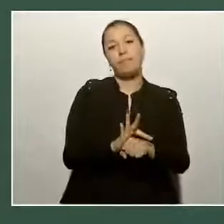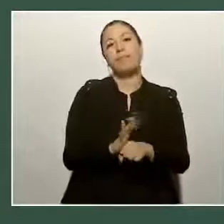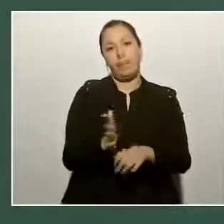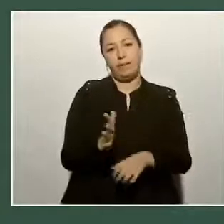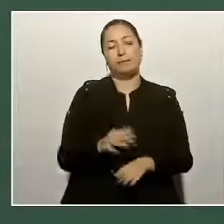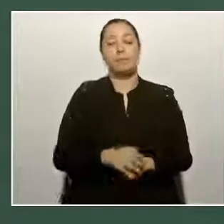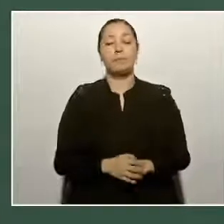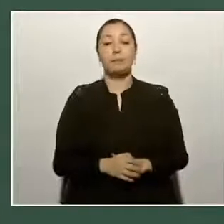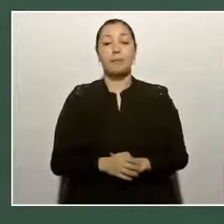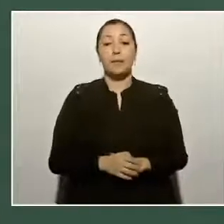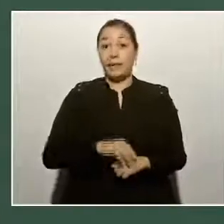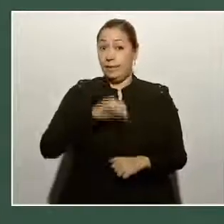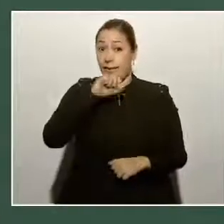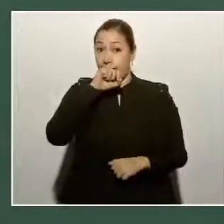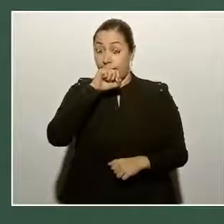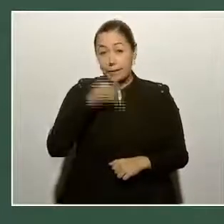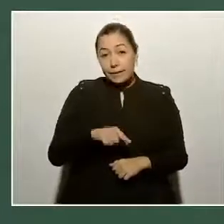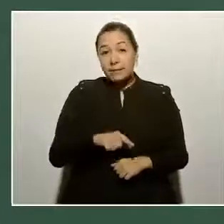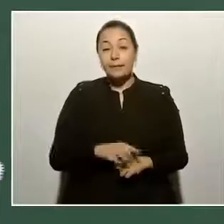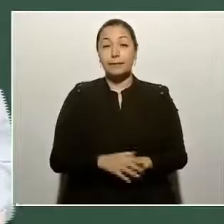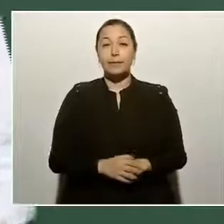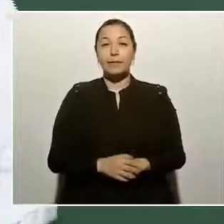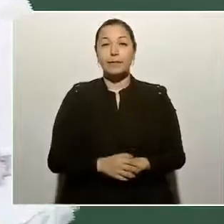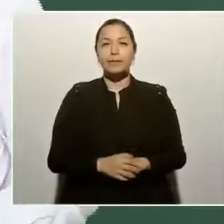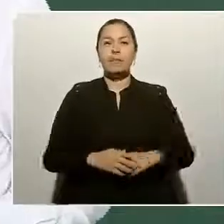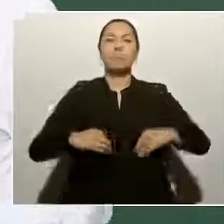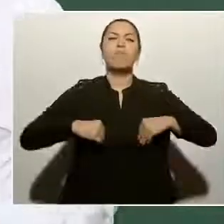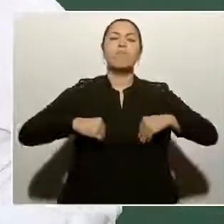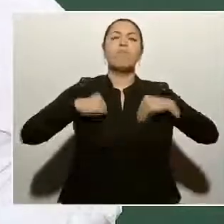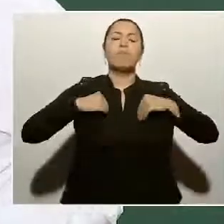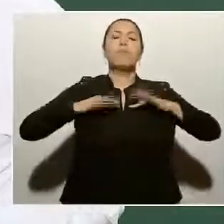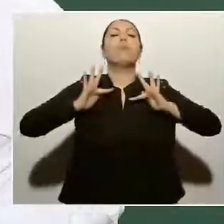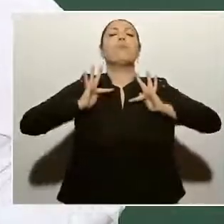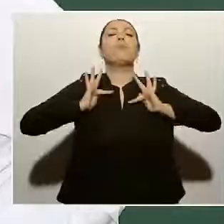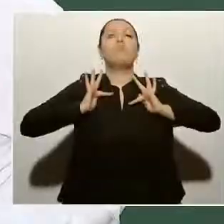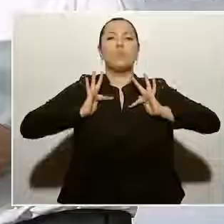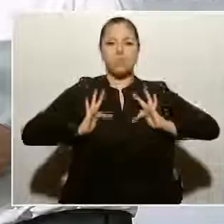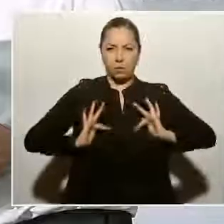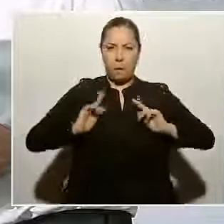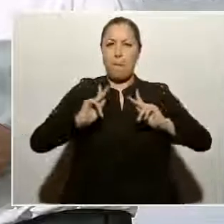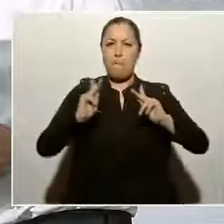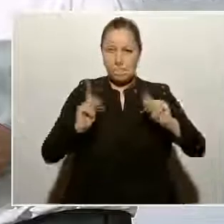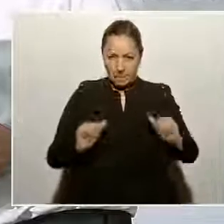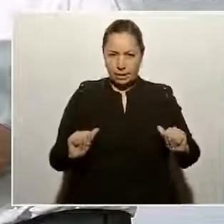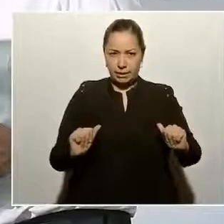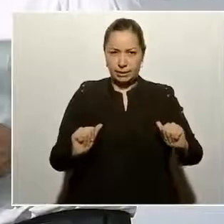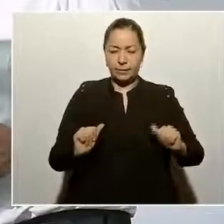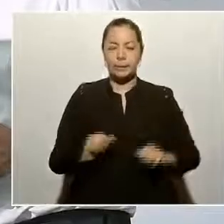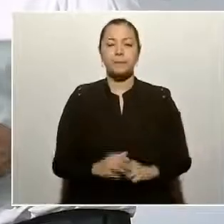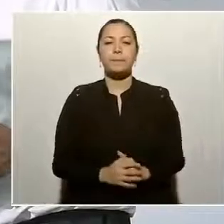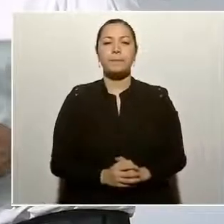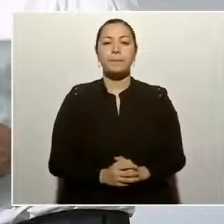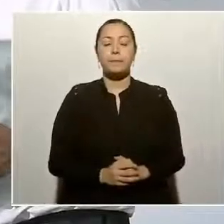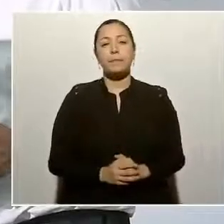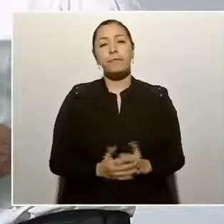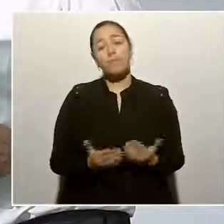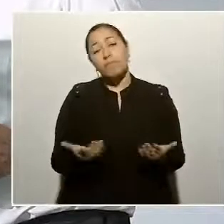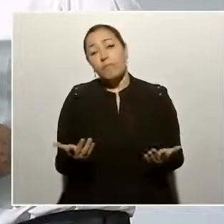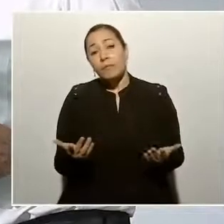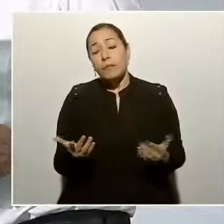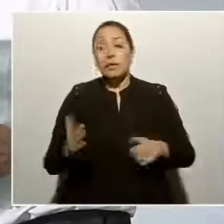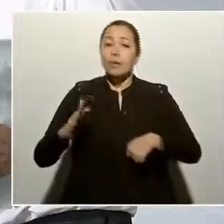para vivir en paz, porque